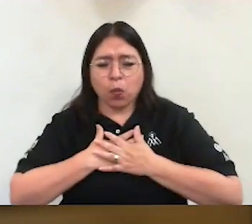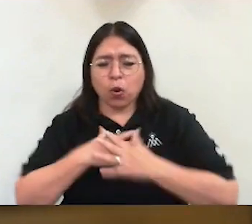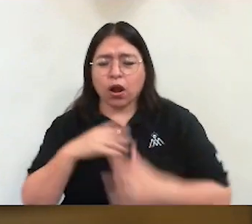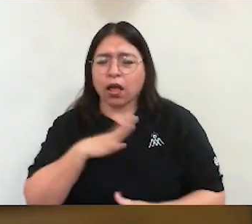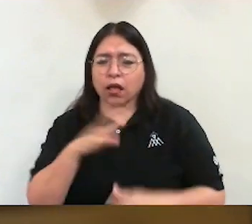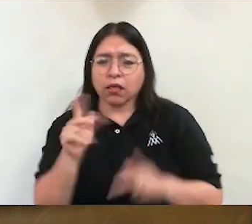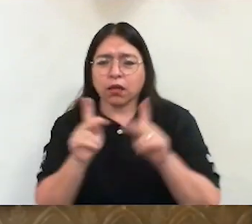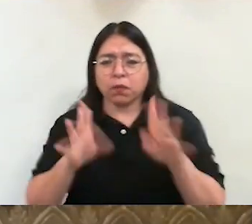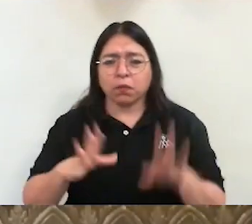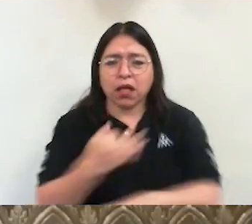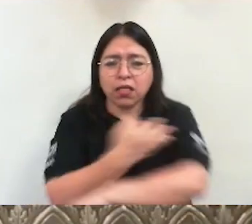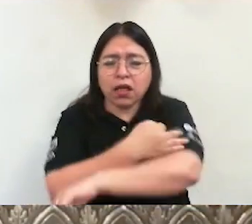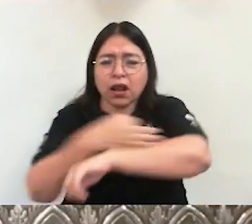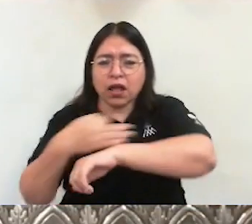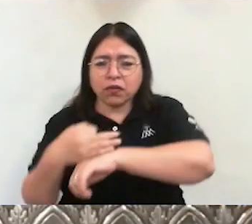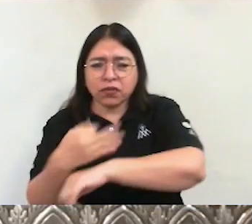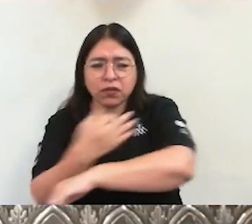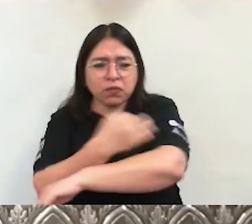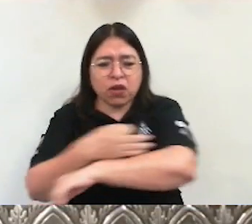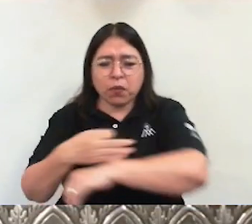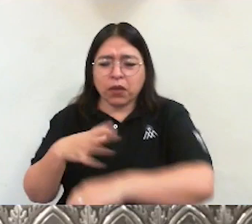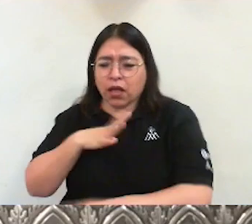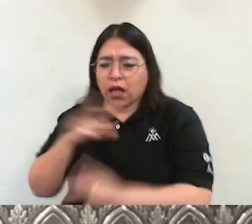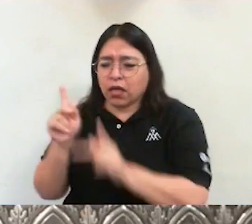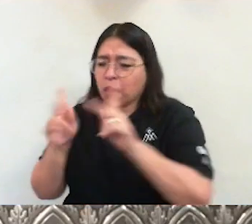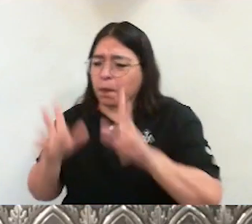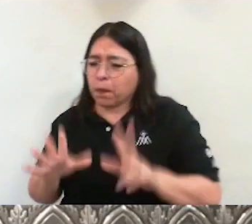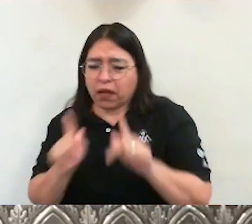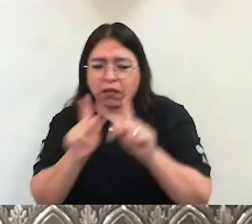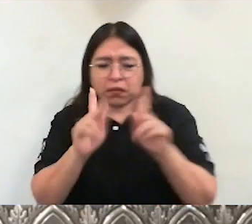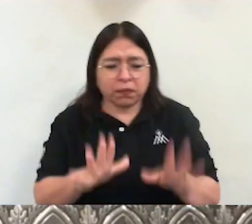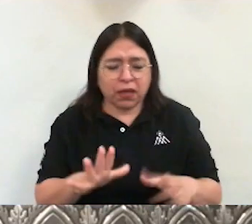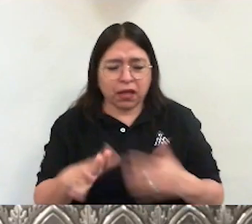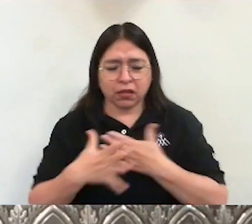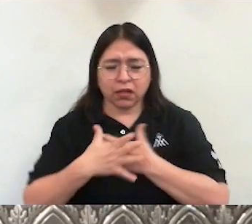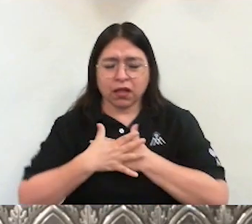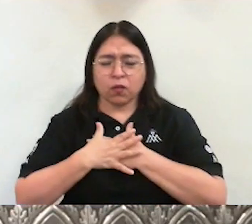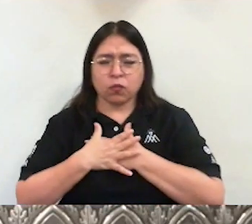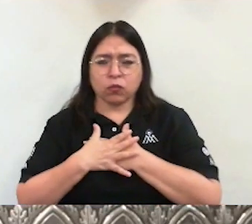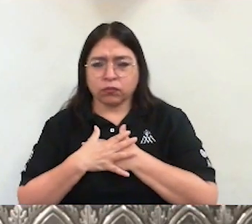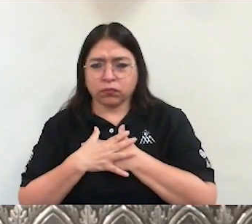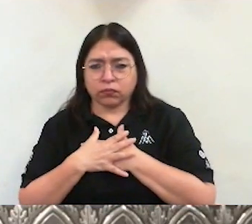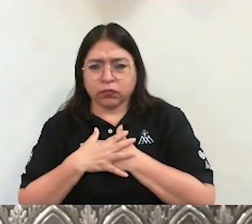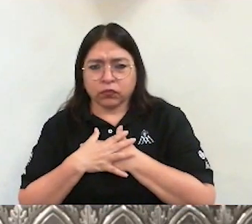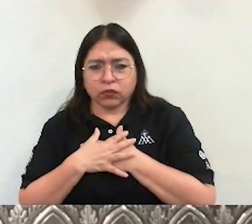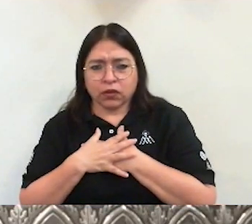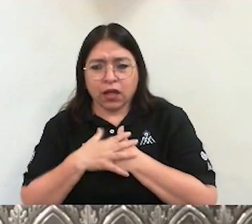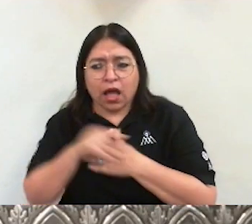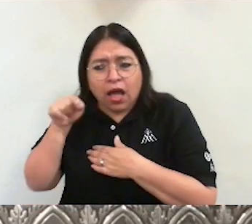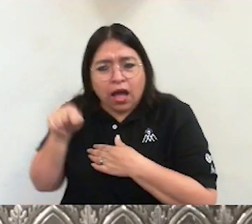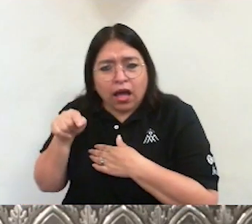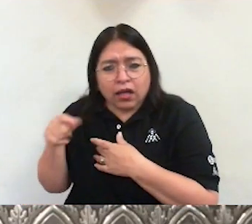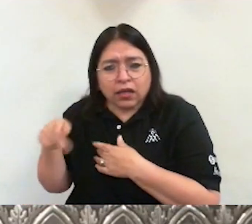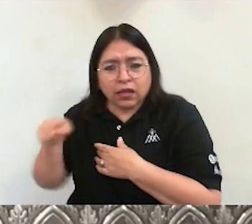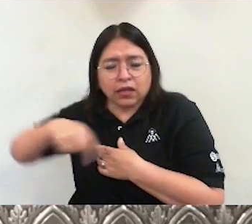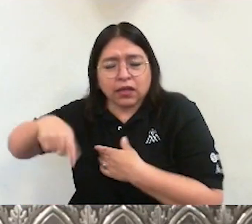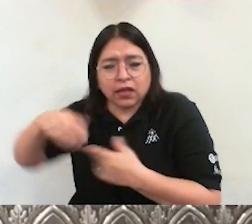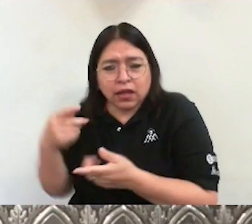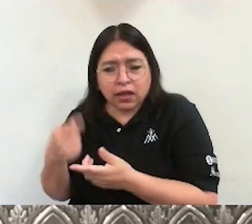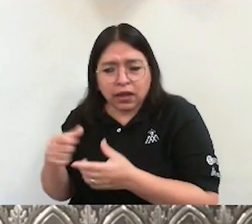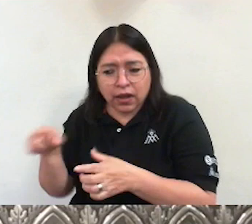No hay otro espacio donde podamos aprender